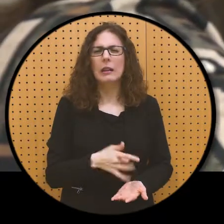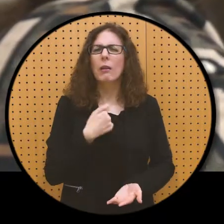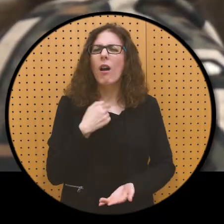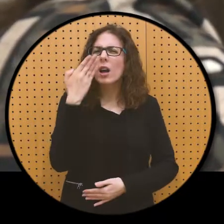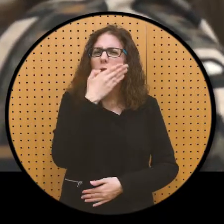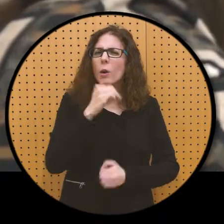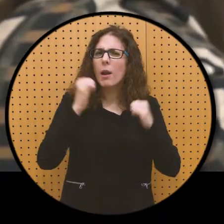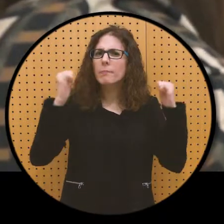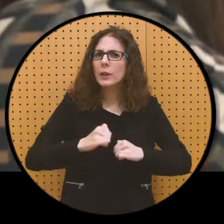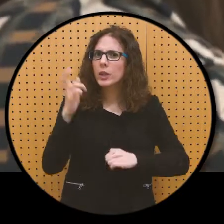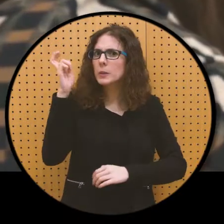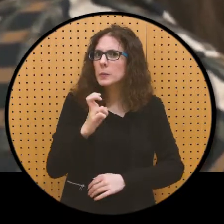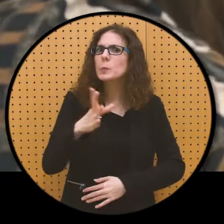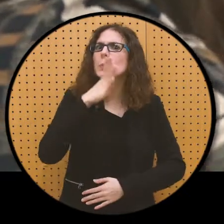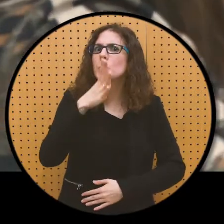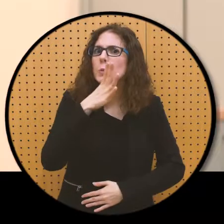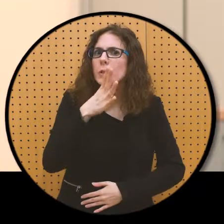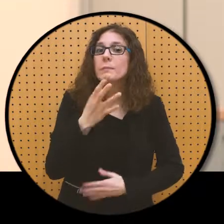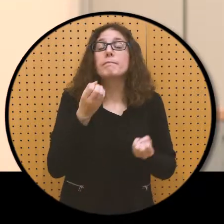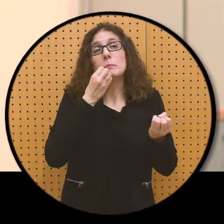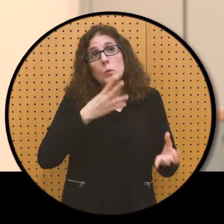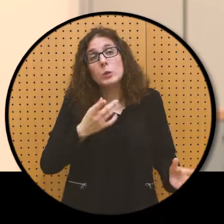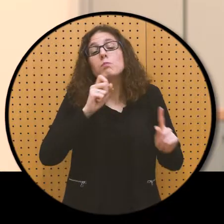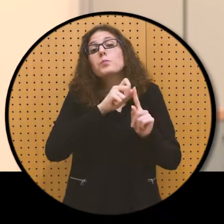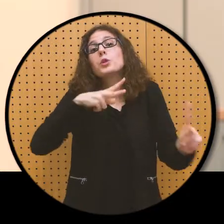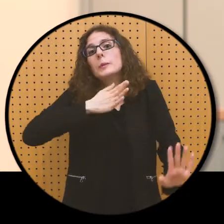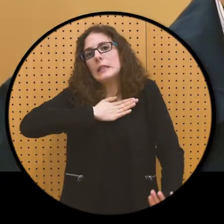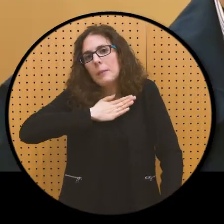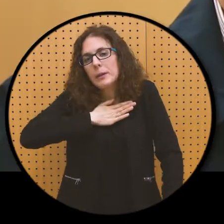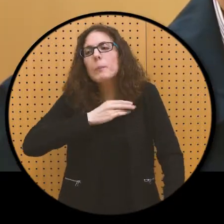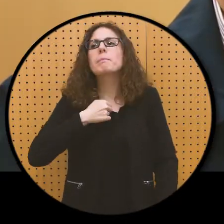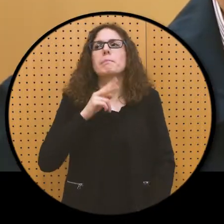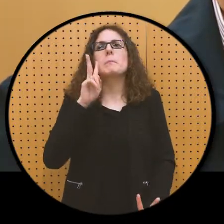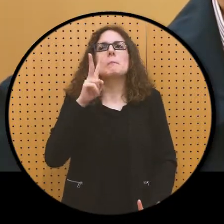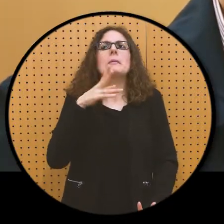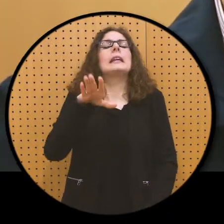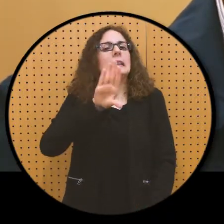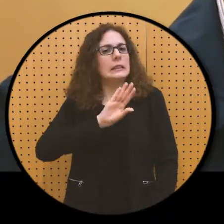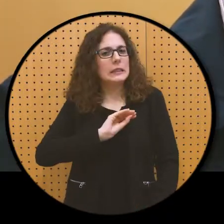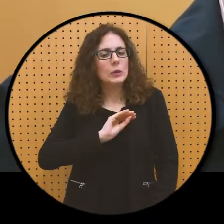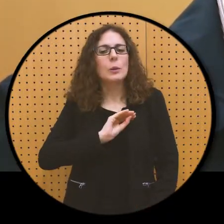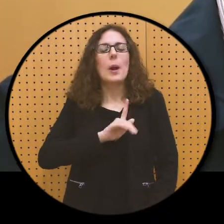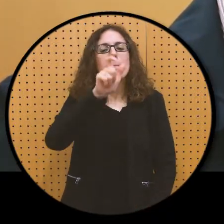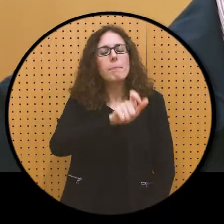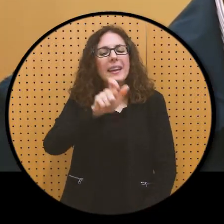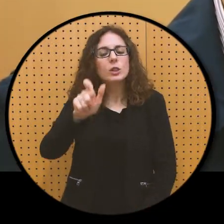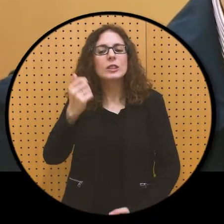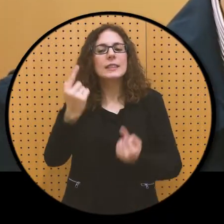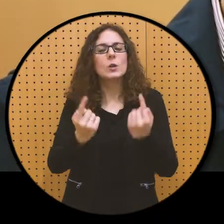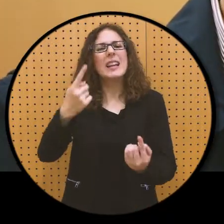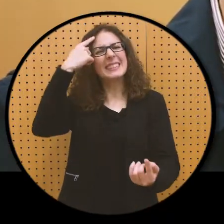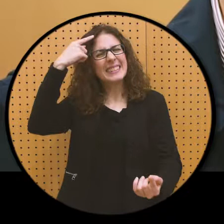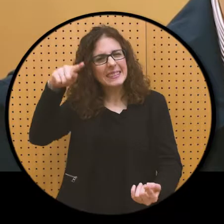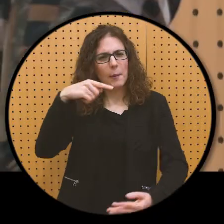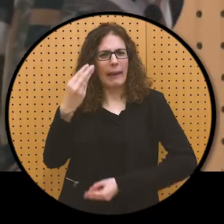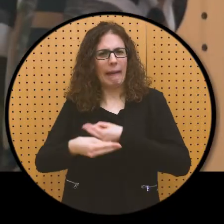de Mayores? Bueno, bajo mi punto de vista entiendo que hay gente que ya tiene una conciencia de que algo